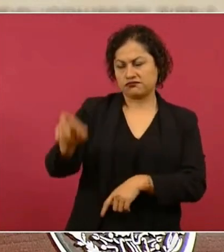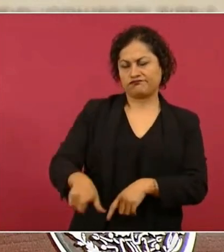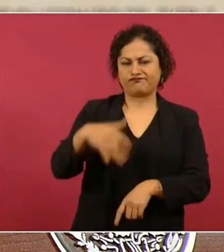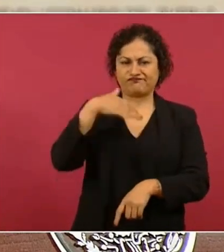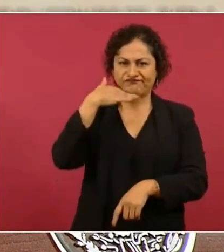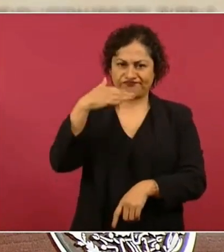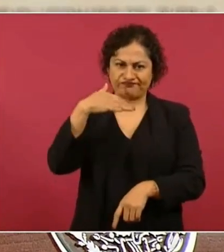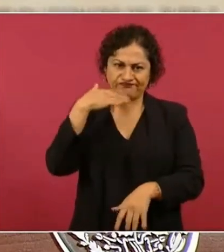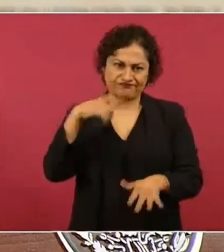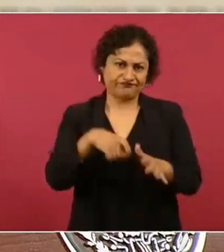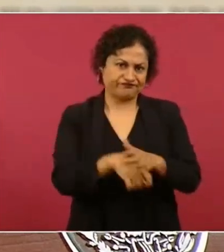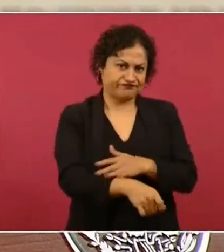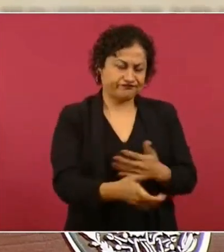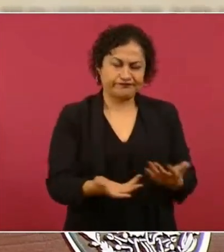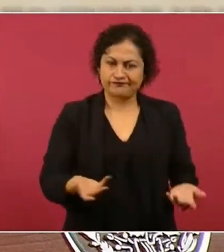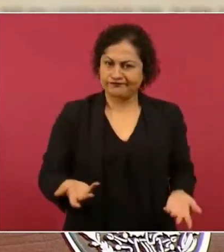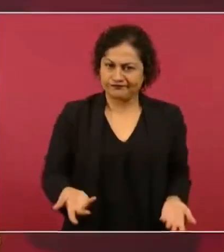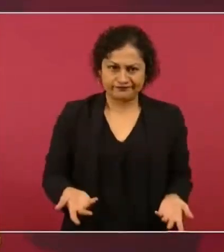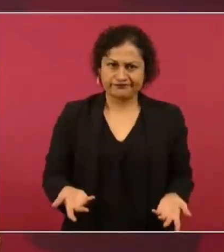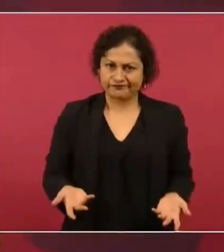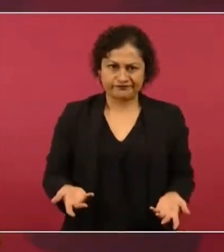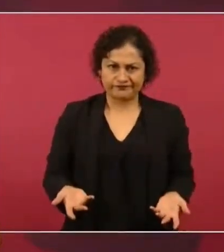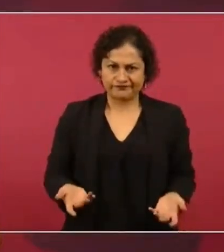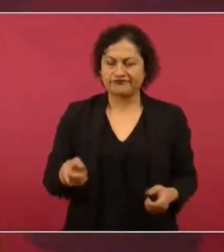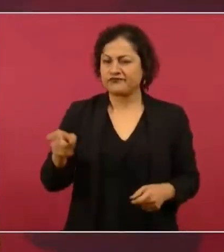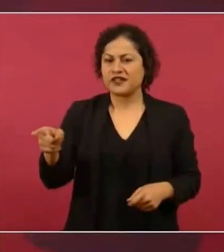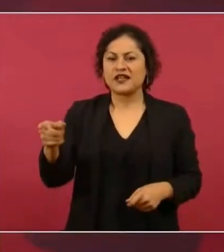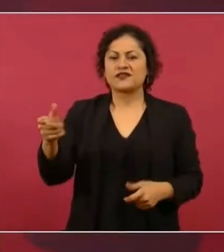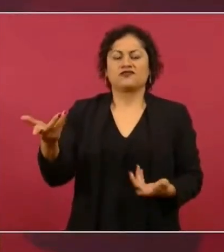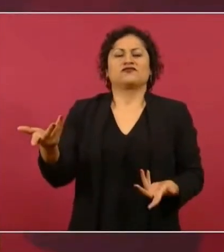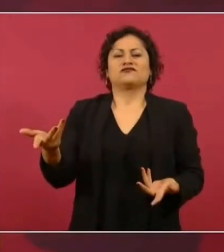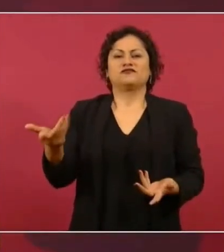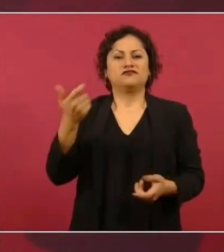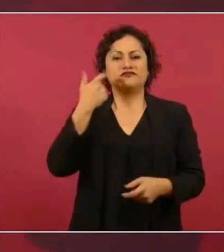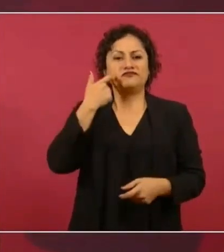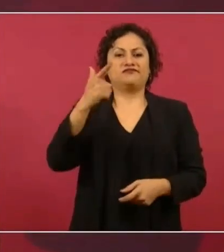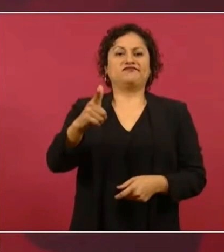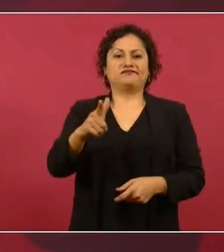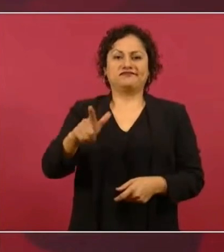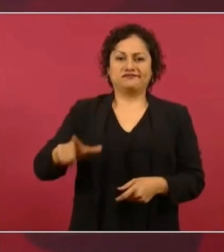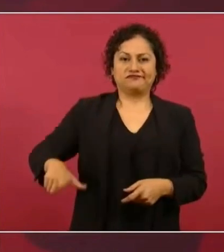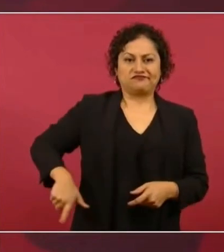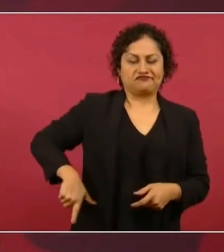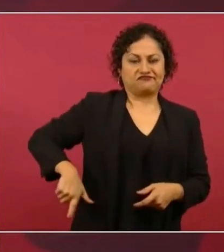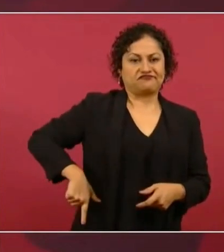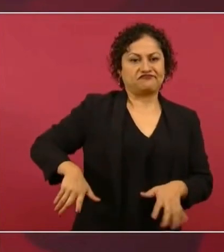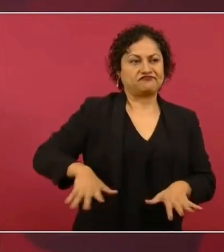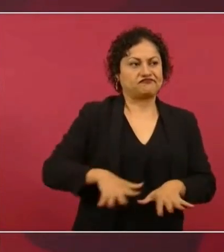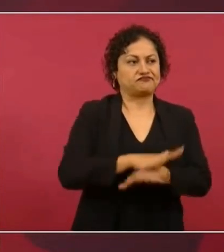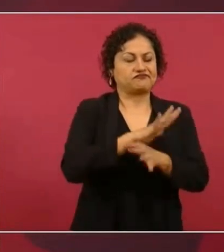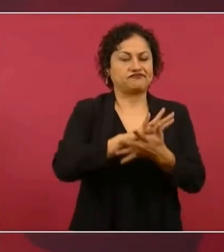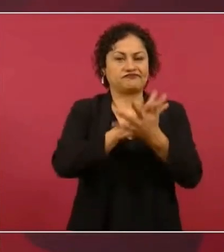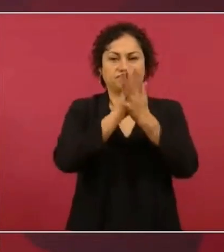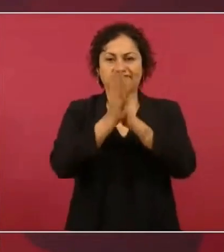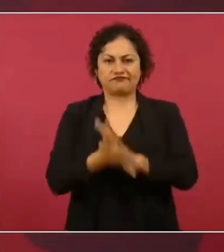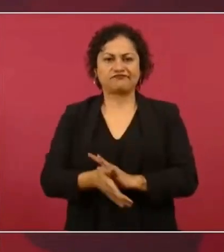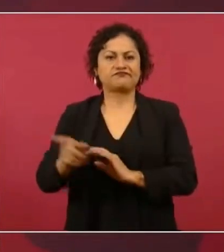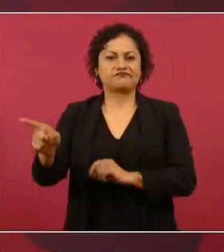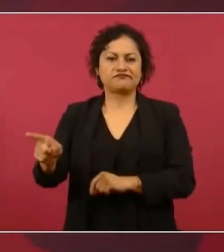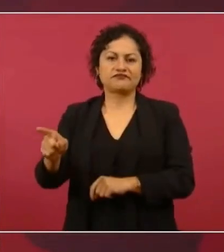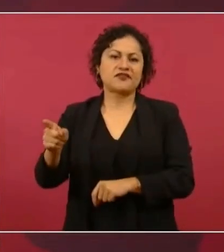para enfrentar al gobierno, porque